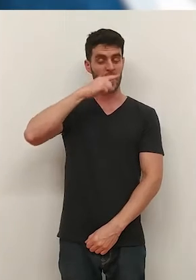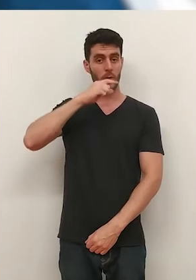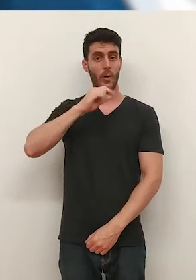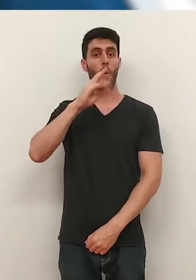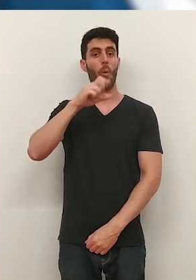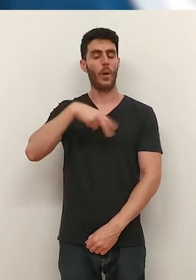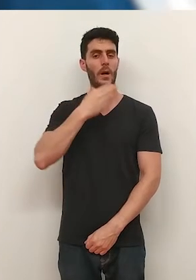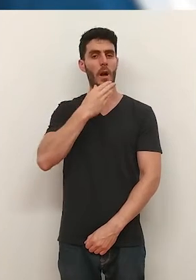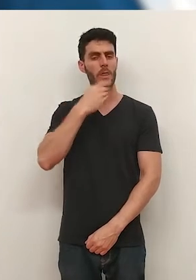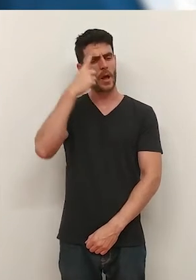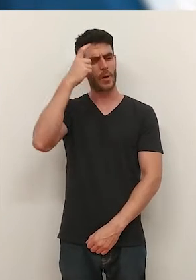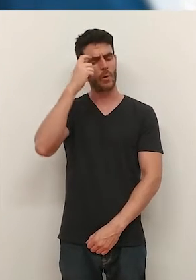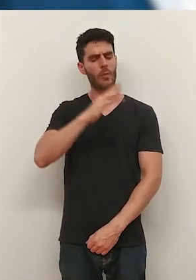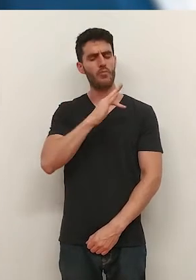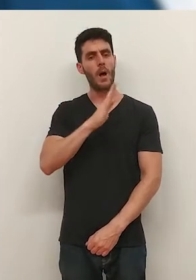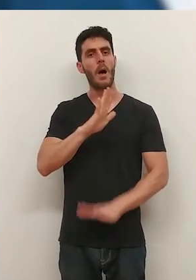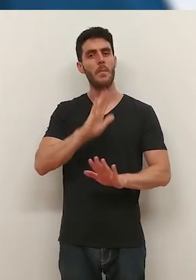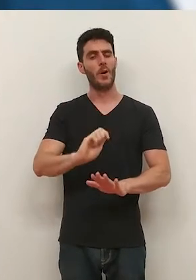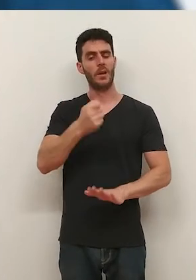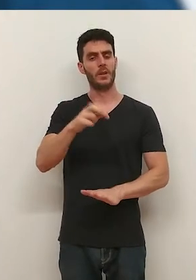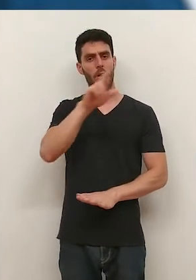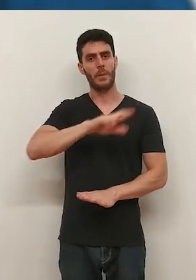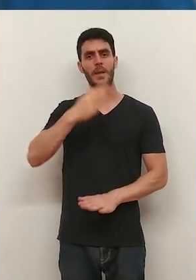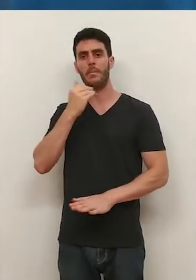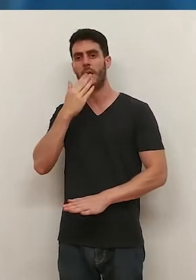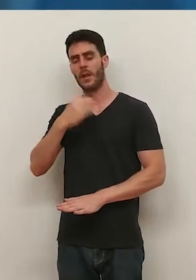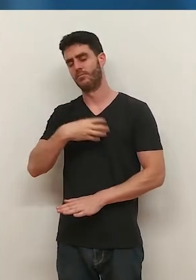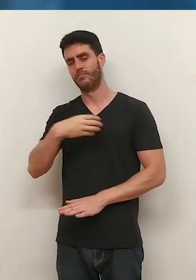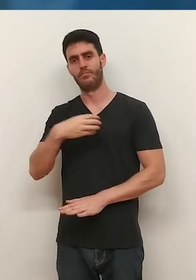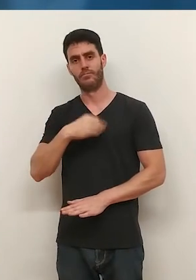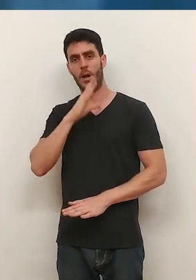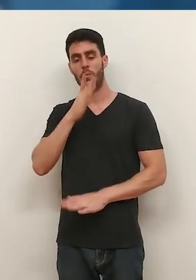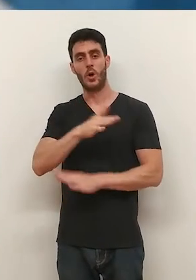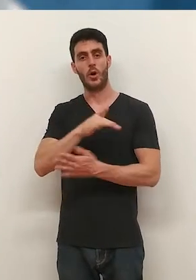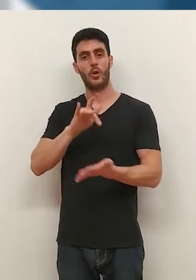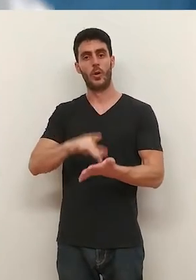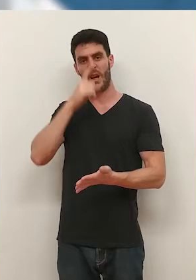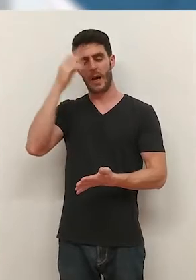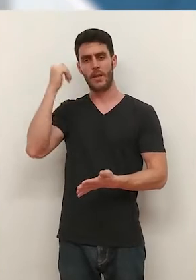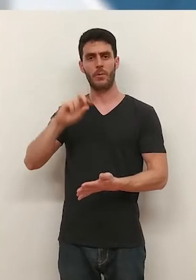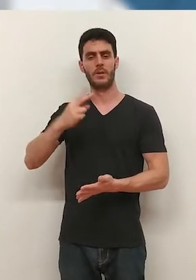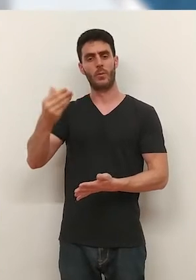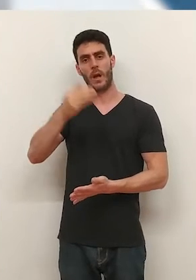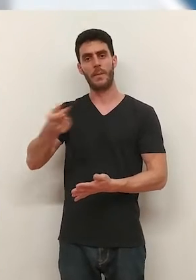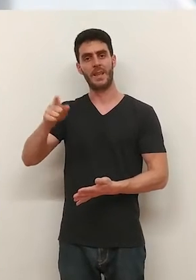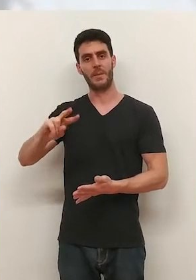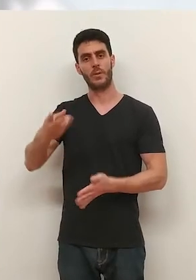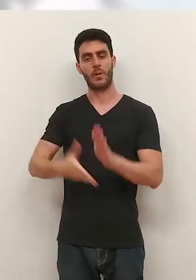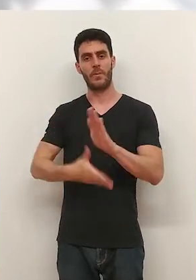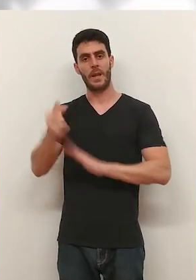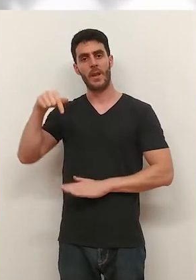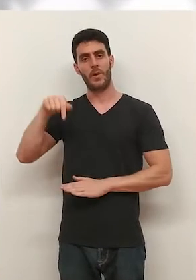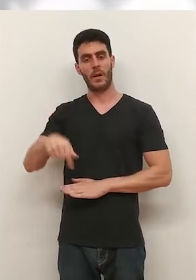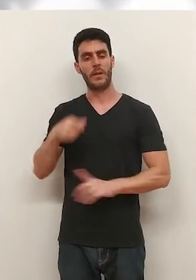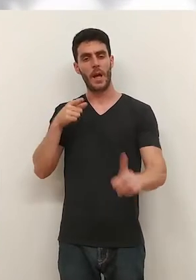En Don Benito, Juan García dejó muy gratos recuerdos, pero no pudo repetir sus éxitos en Mérida. Tras pasar por la antigua segunda B y por segunda